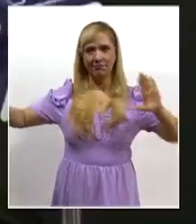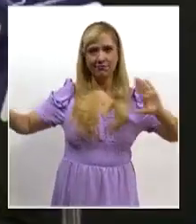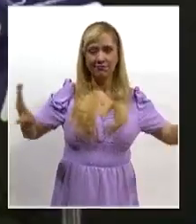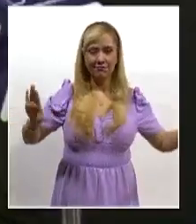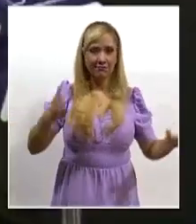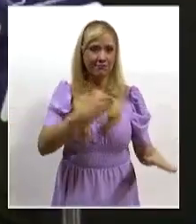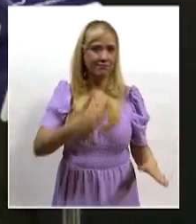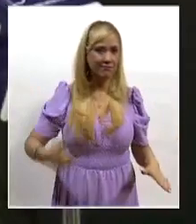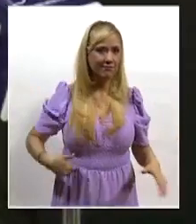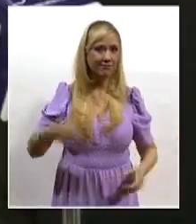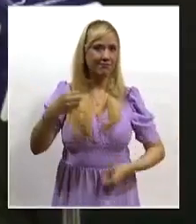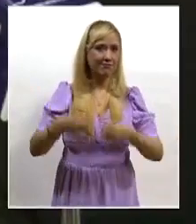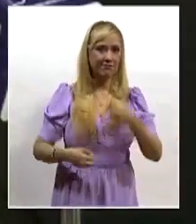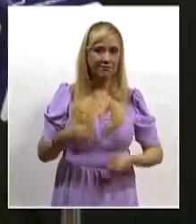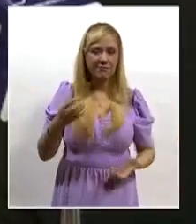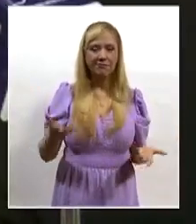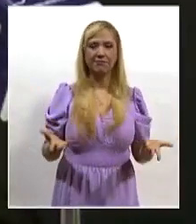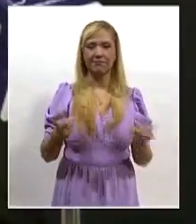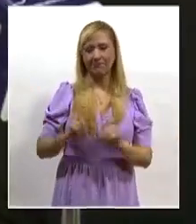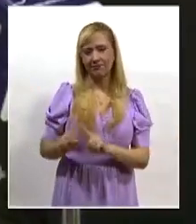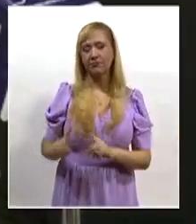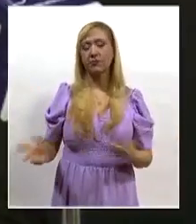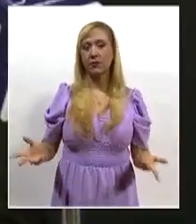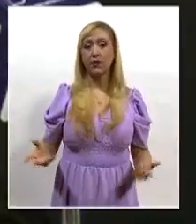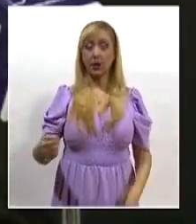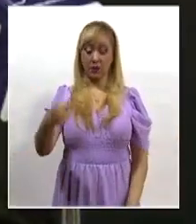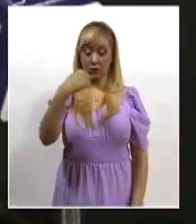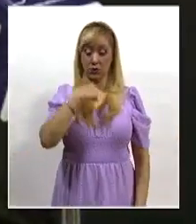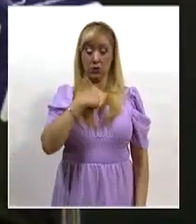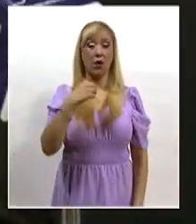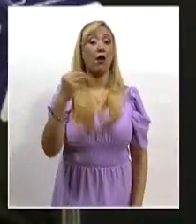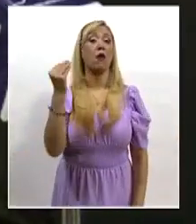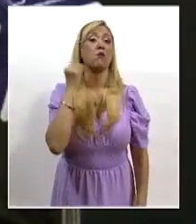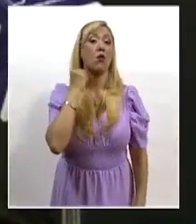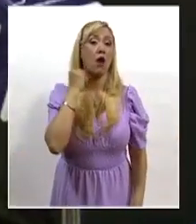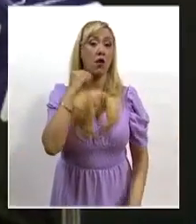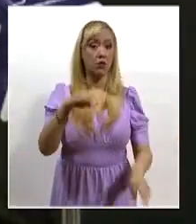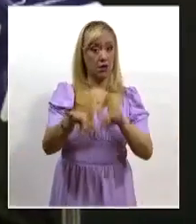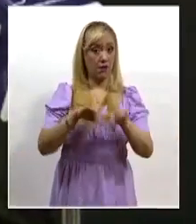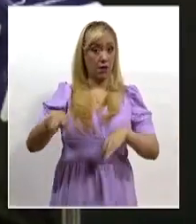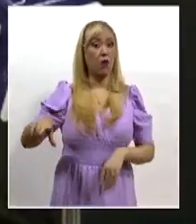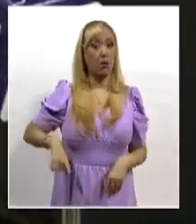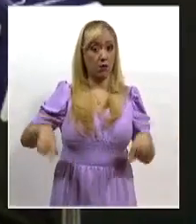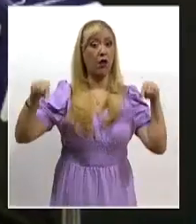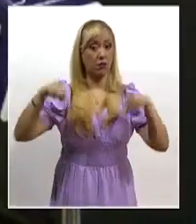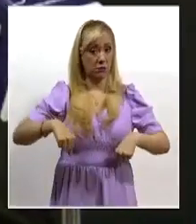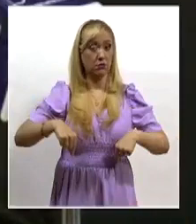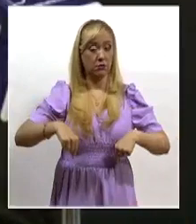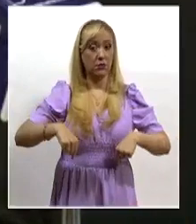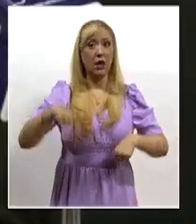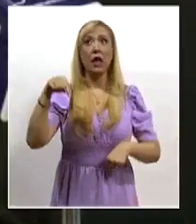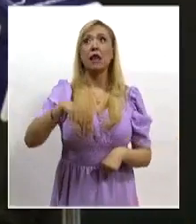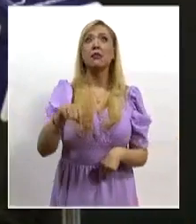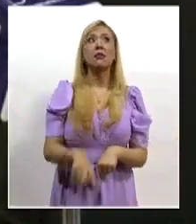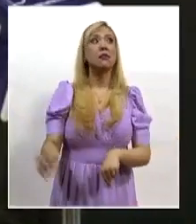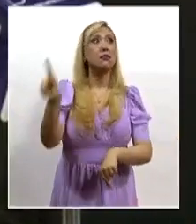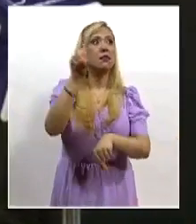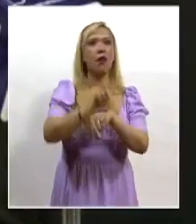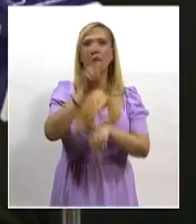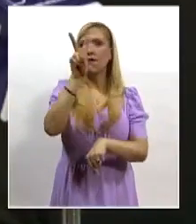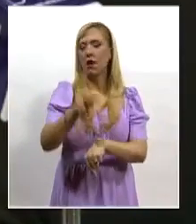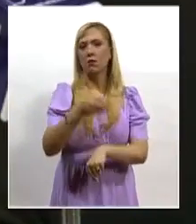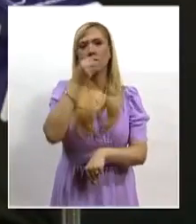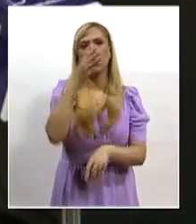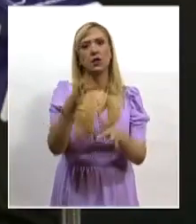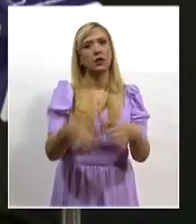Para mí, como abogado, en todo caso del sector público, este día es importante. Yo creo